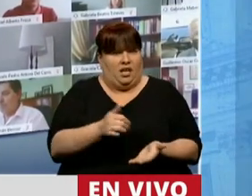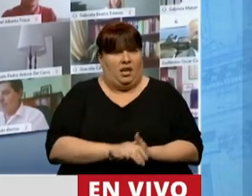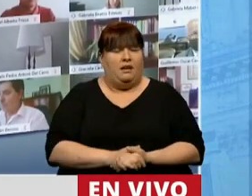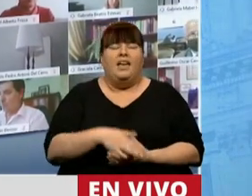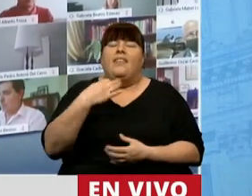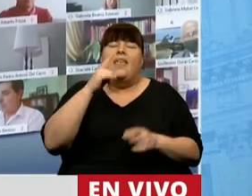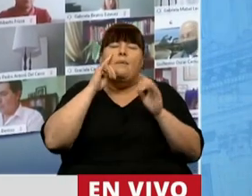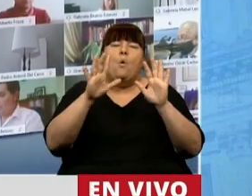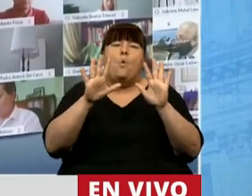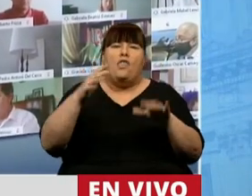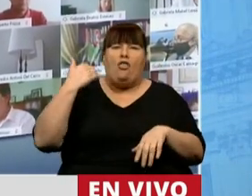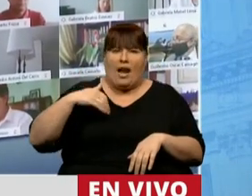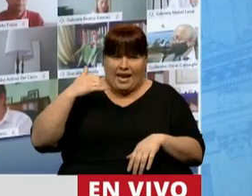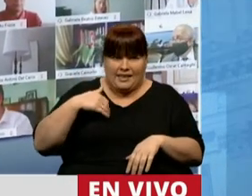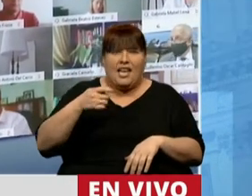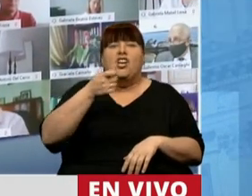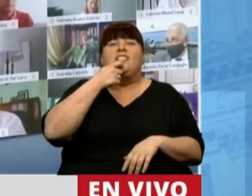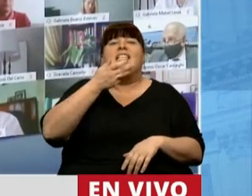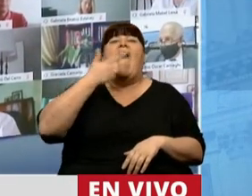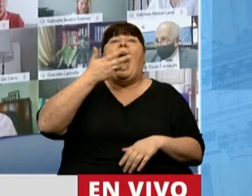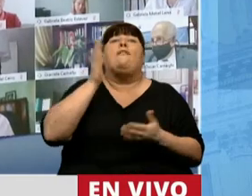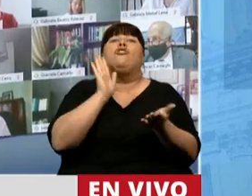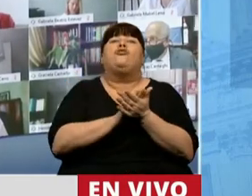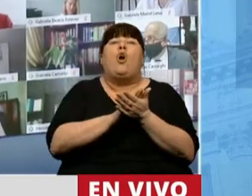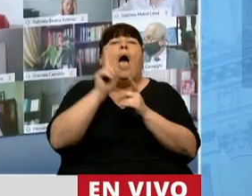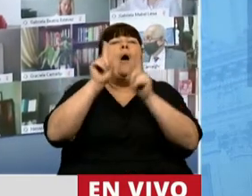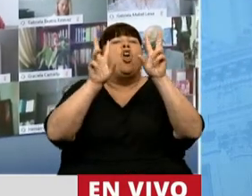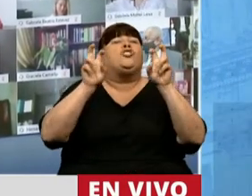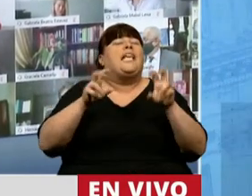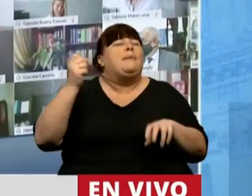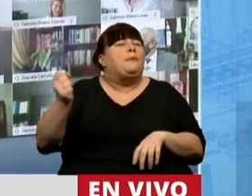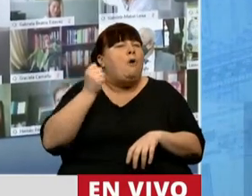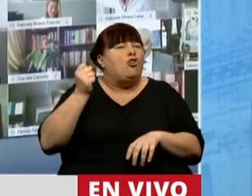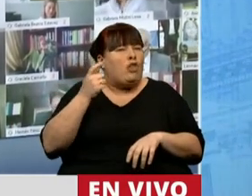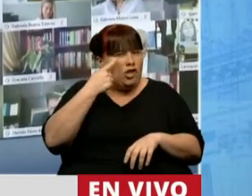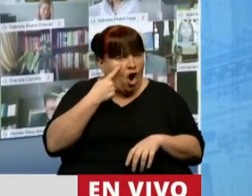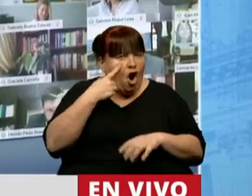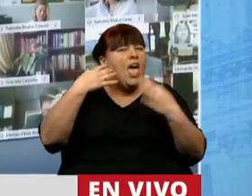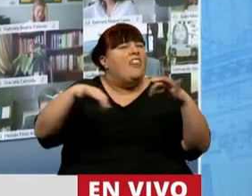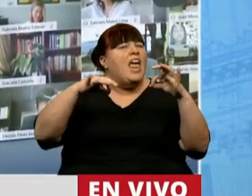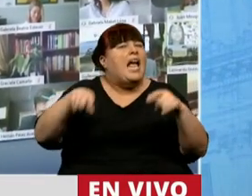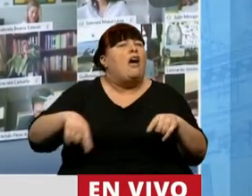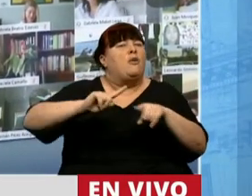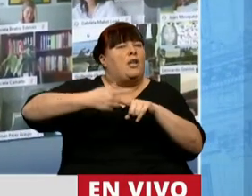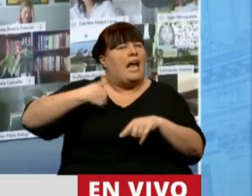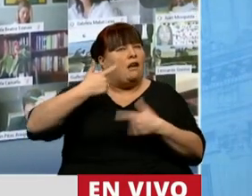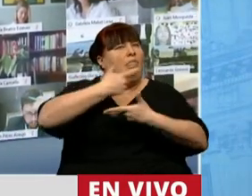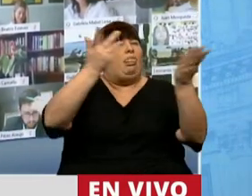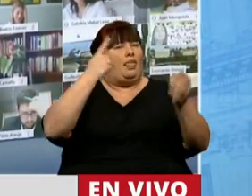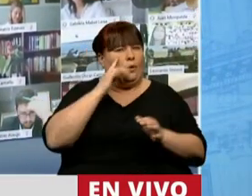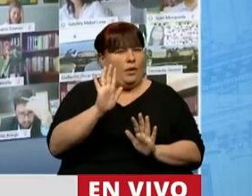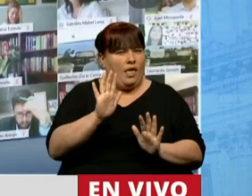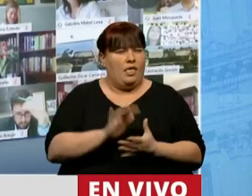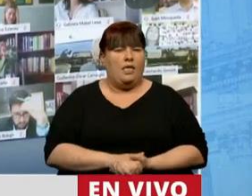tenemos que tener cuidado los argentinos cuando abrimos la boca en relación a algunos temas esenciales y sensibles de la política argentina.